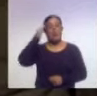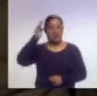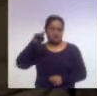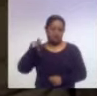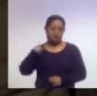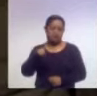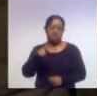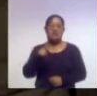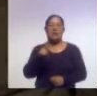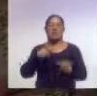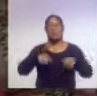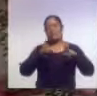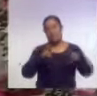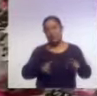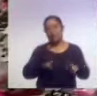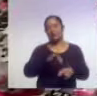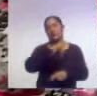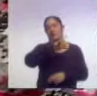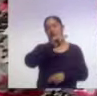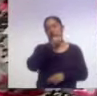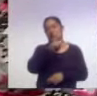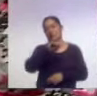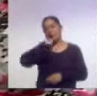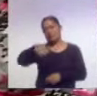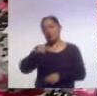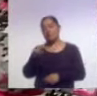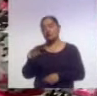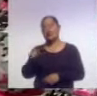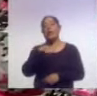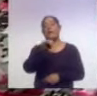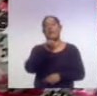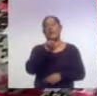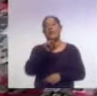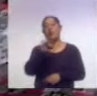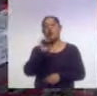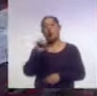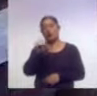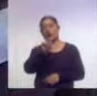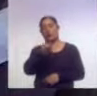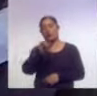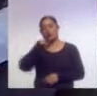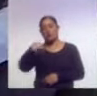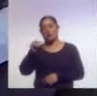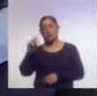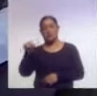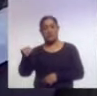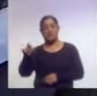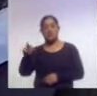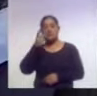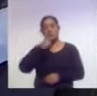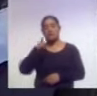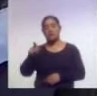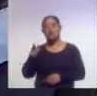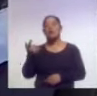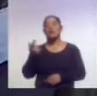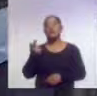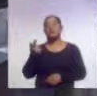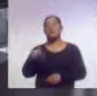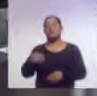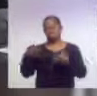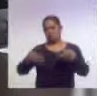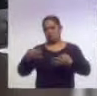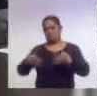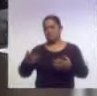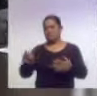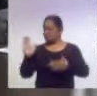Superior de Justicia, Mario Antonio de Jesús Jiménez Martínez, destacó que el Poder Judicial cumple con sus compromisos para prevenir,